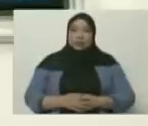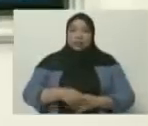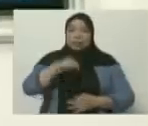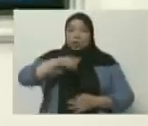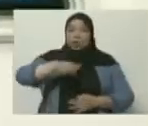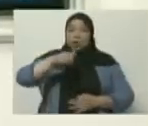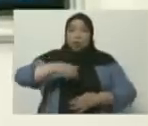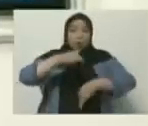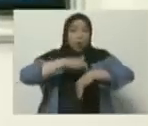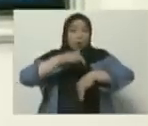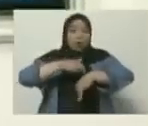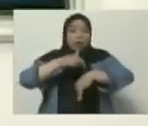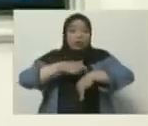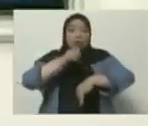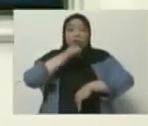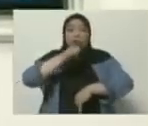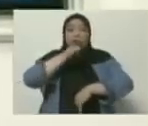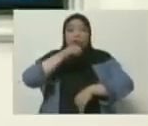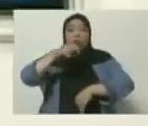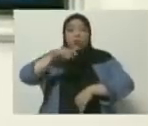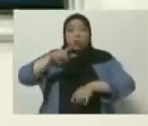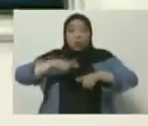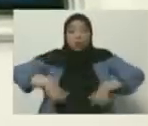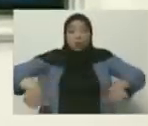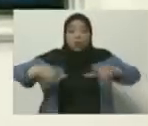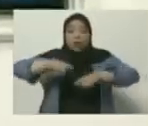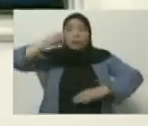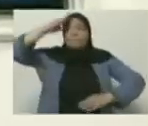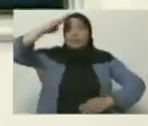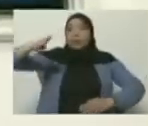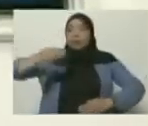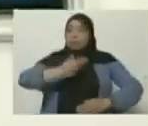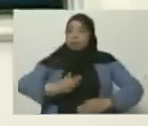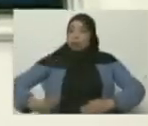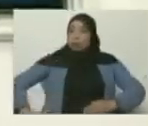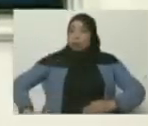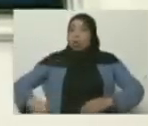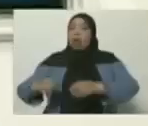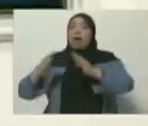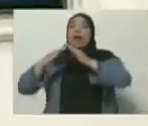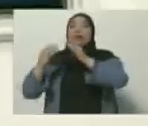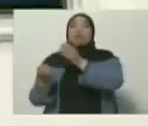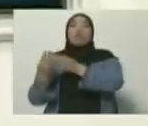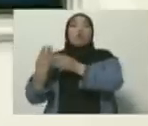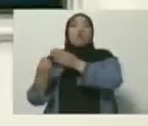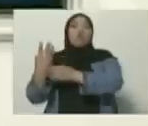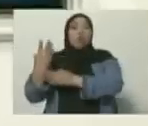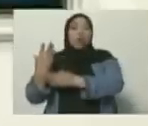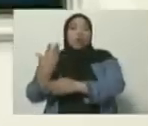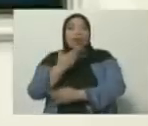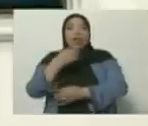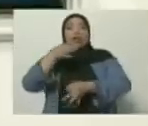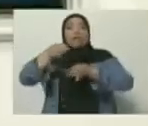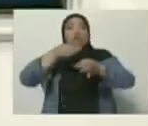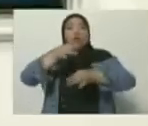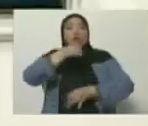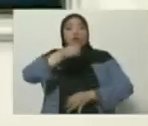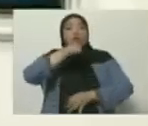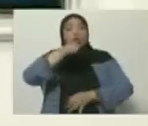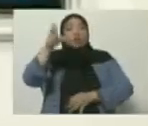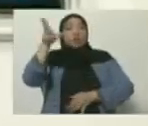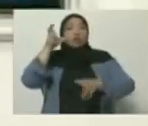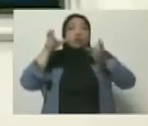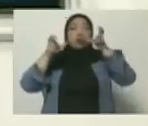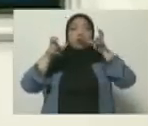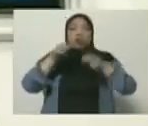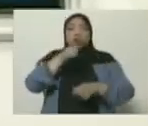es, a hora establecemos el contacto informativo desde el puesto de comando presidencial del Palacio de Miraflores, donde se produce importante información. De inmediato escuchemos